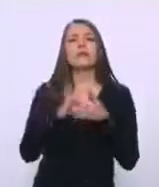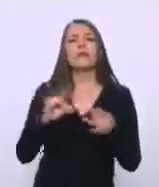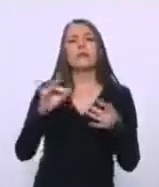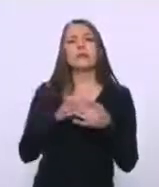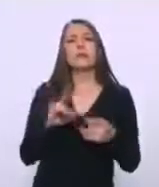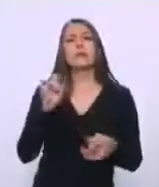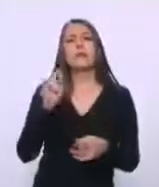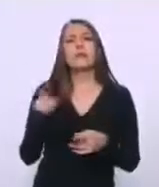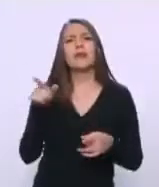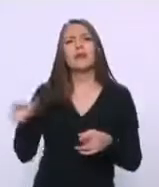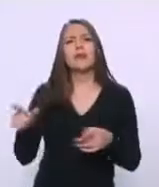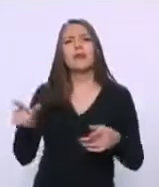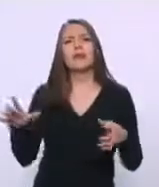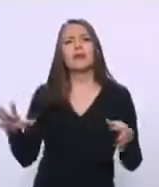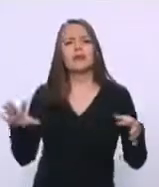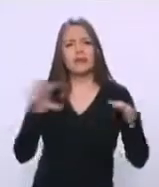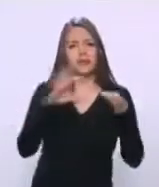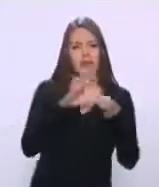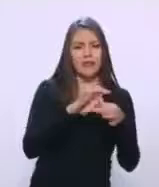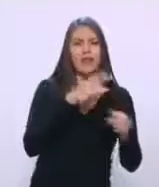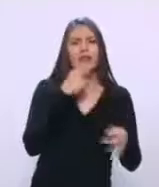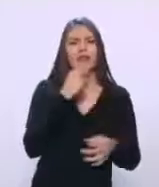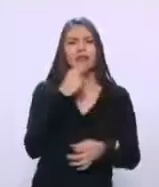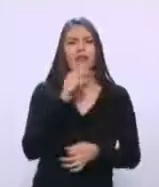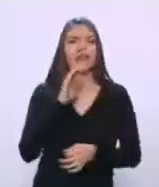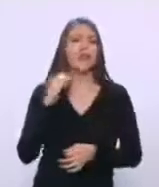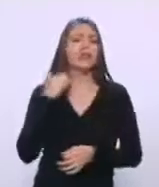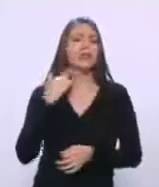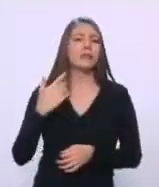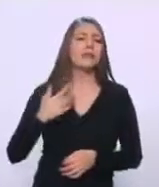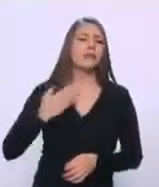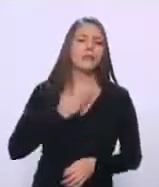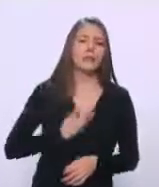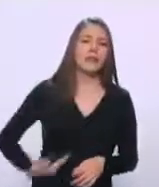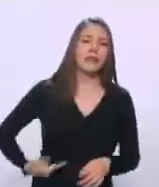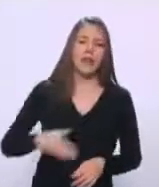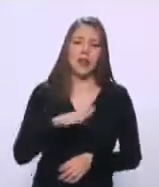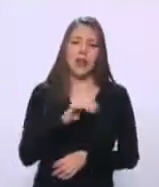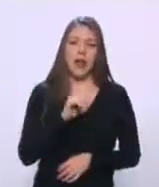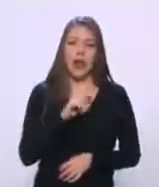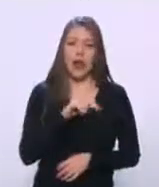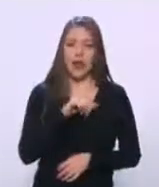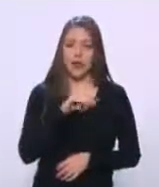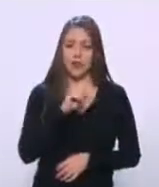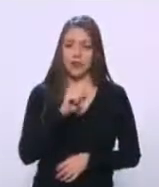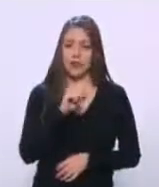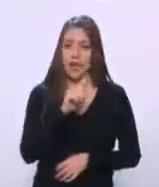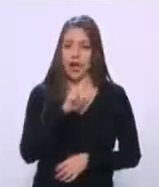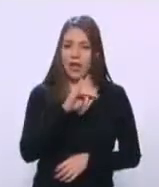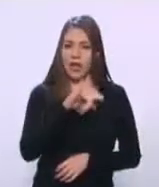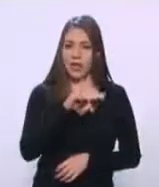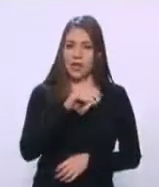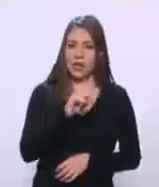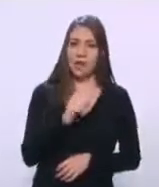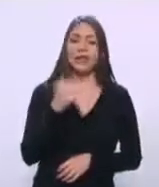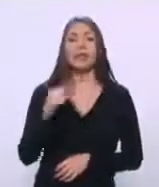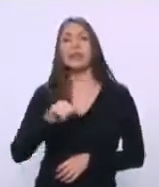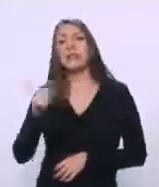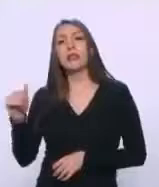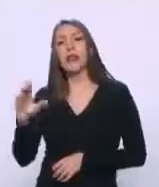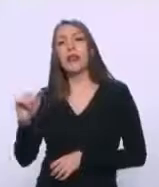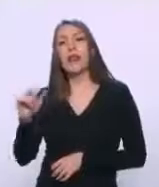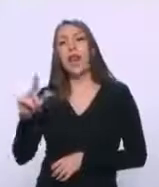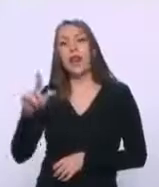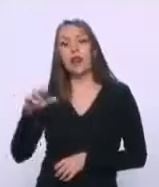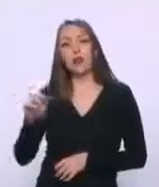relación entre Carlos Salinas de Gortari, el expresidente, y Héctor Aguilar Camín, uno de los más ferreos críticos del gobierno actual y ha